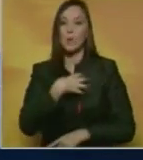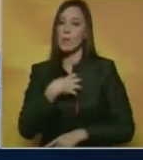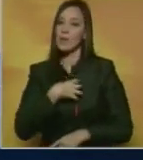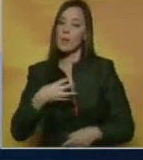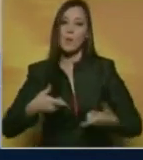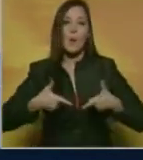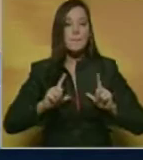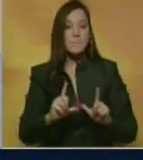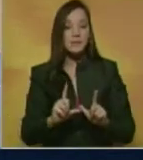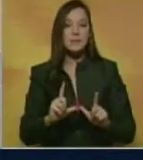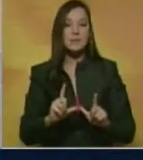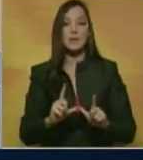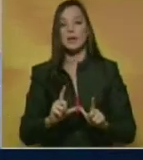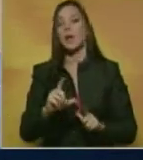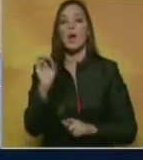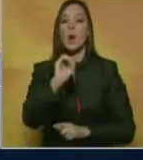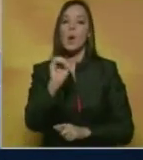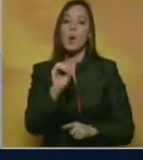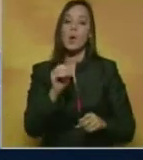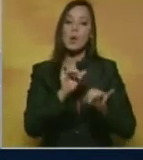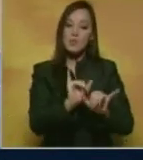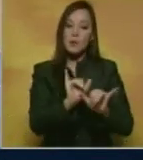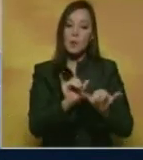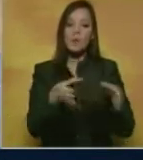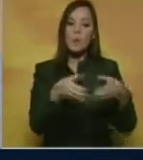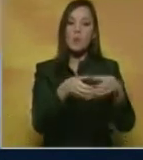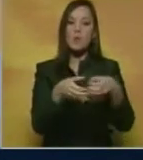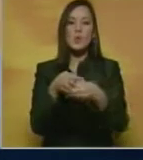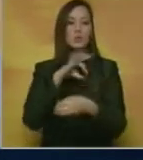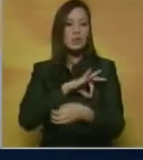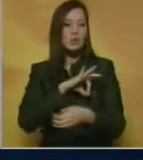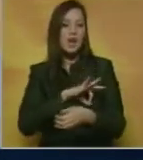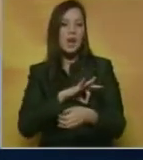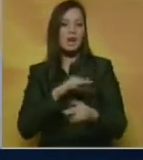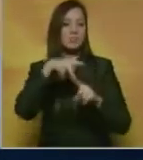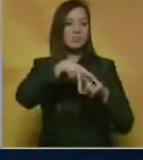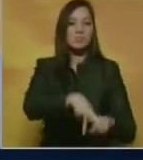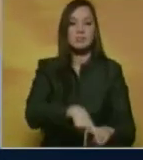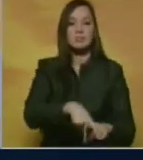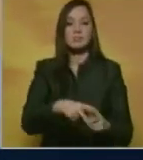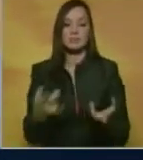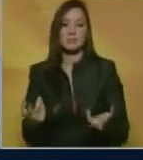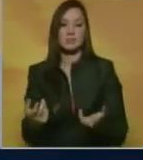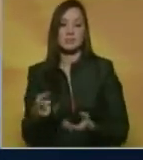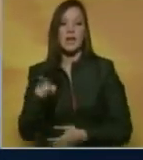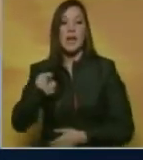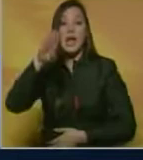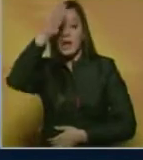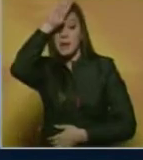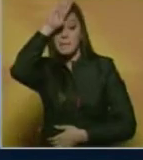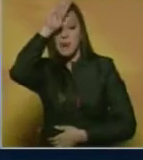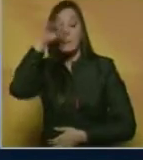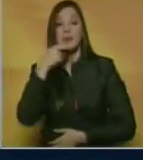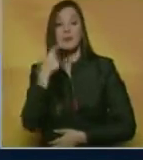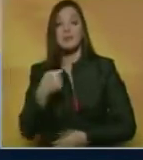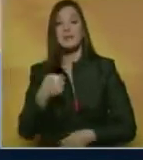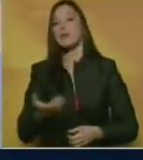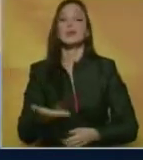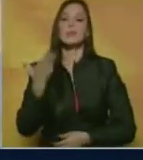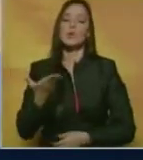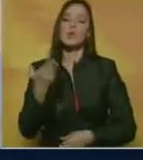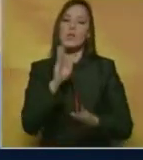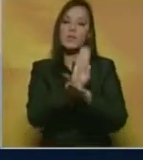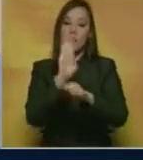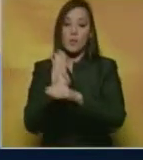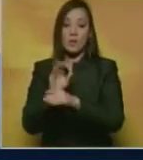o de sus agrupaciones sociales. El sumo pontífice resaltó la necesidad de consolidar la protección del medio